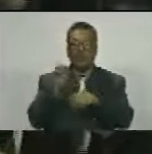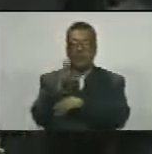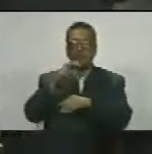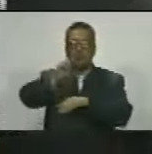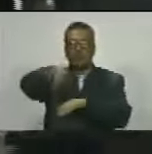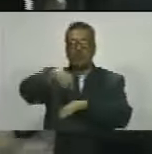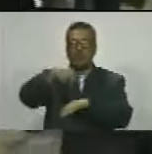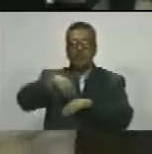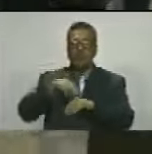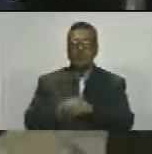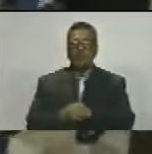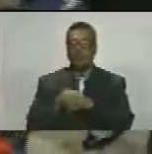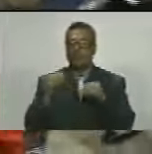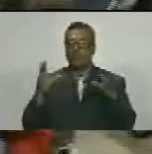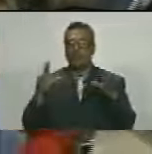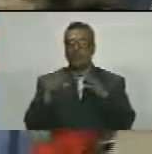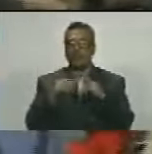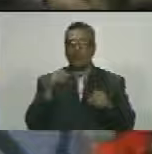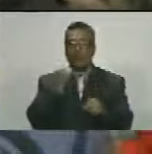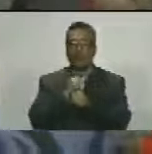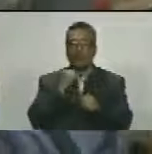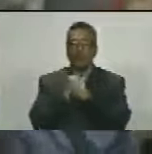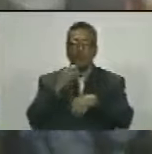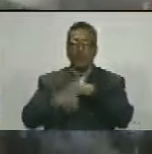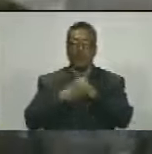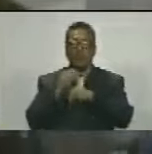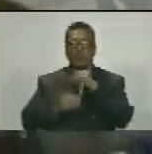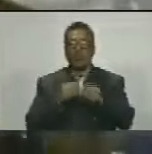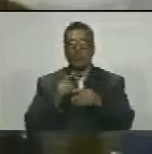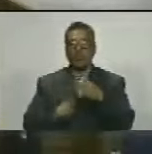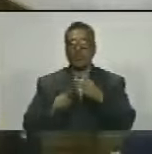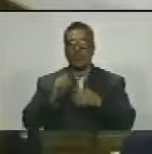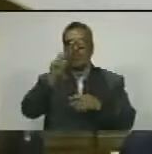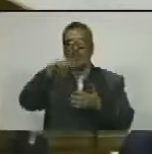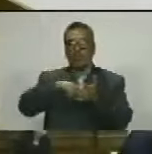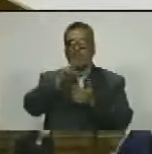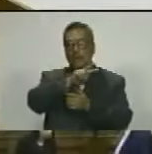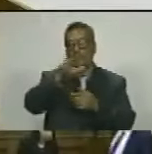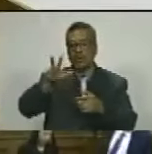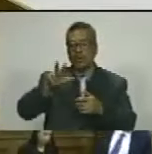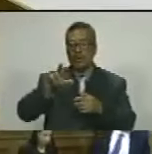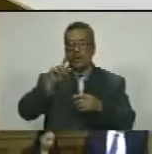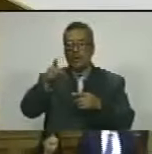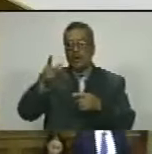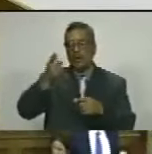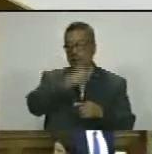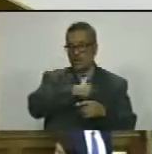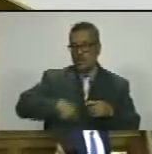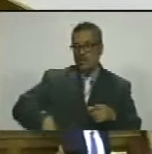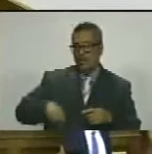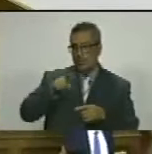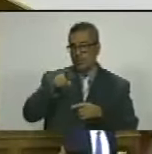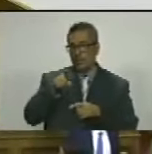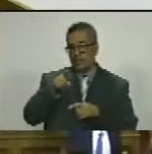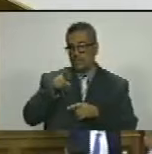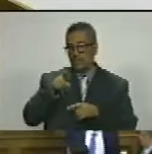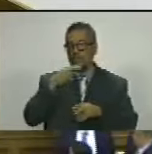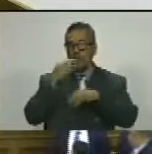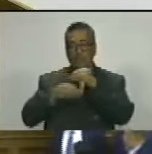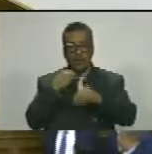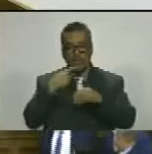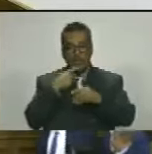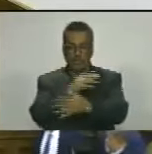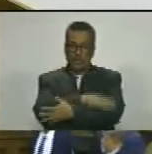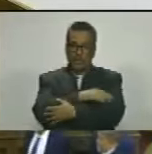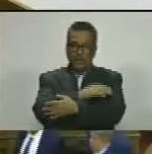asamblea nacional toda vez el trabajo dedicado durante el periodo 2023 al cual el presidente hizo